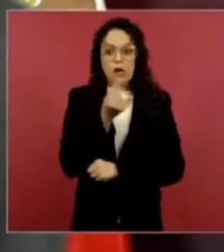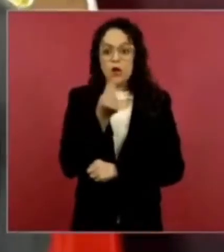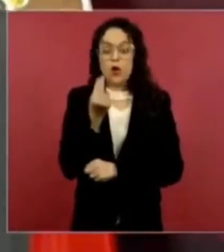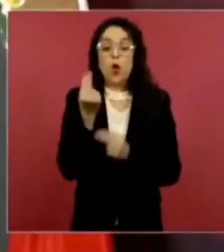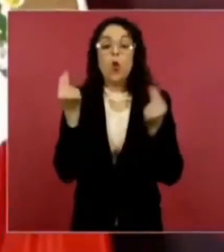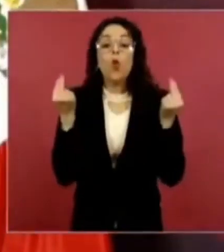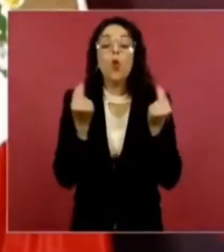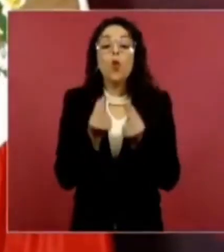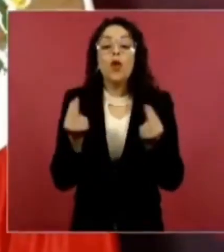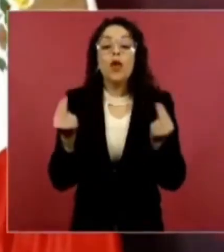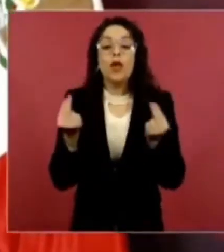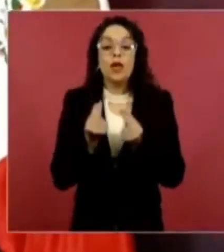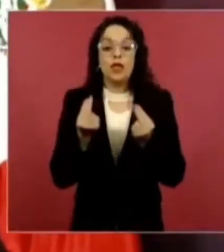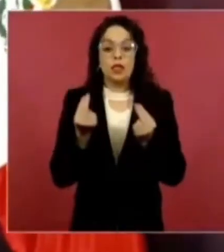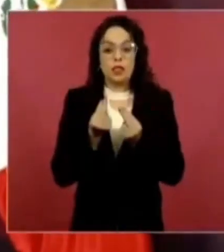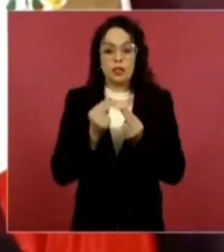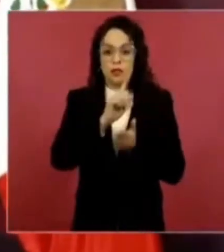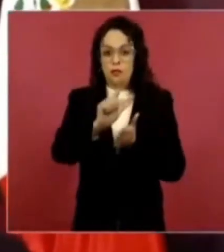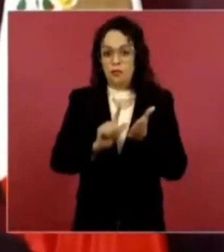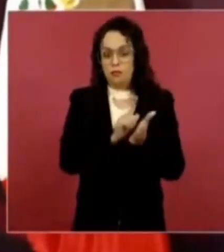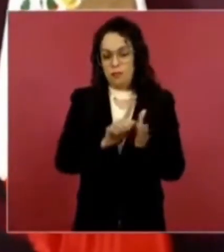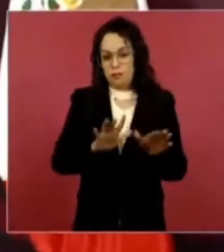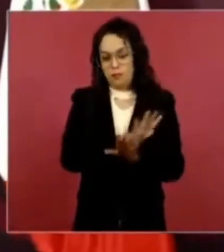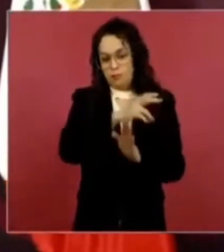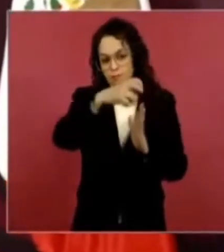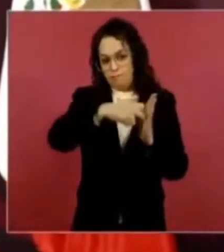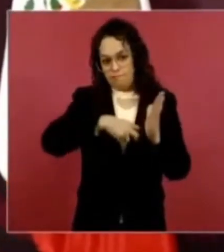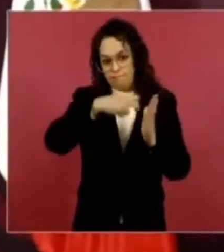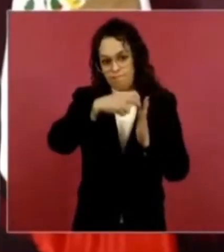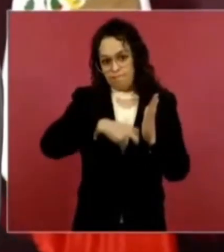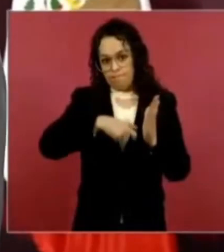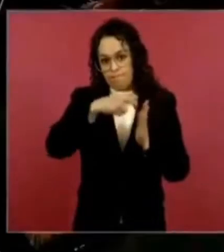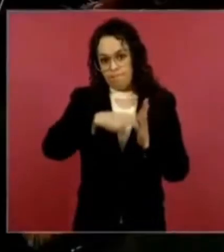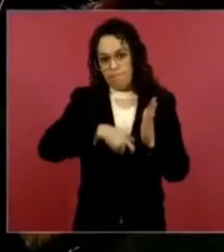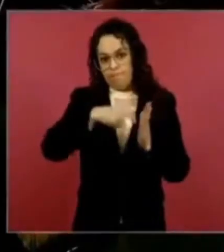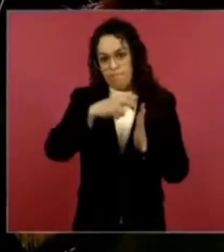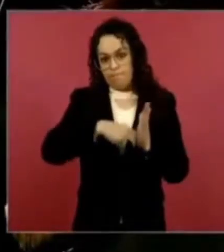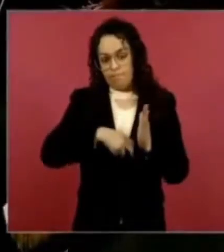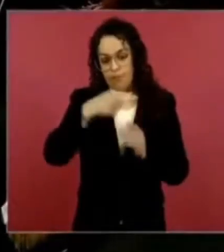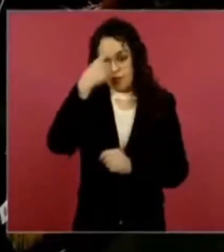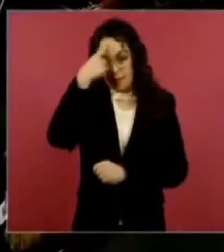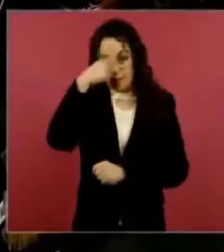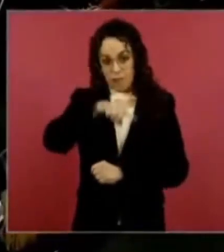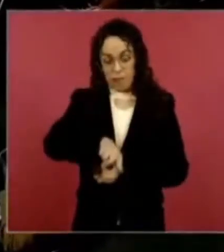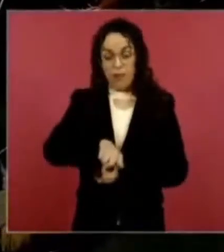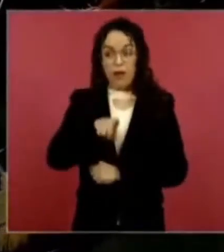al Poder Judicial.